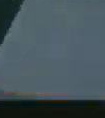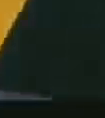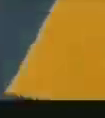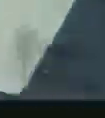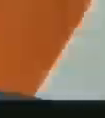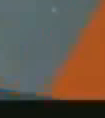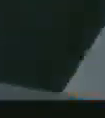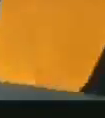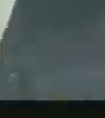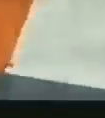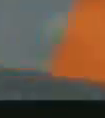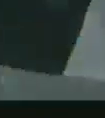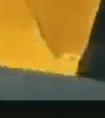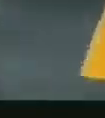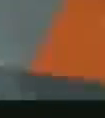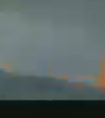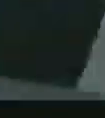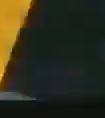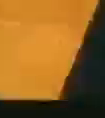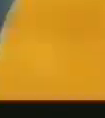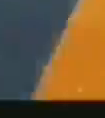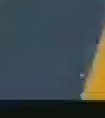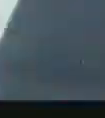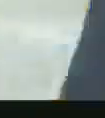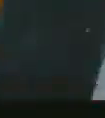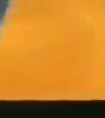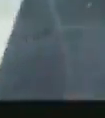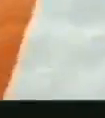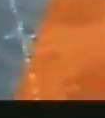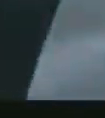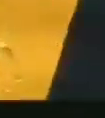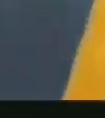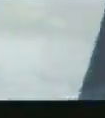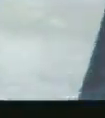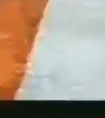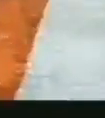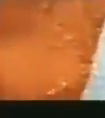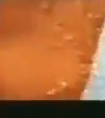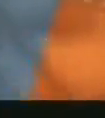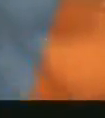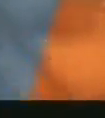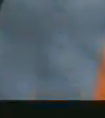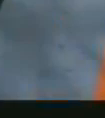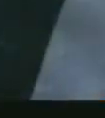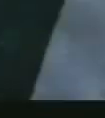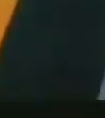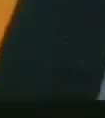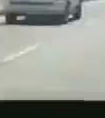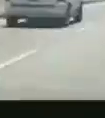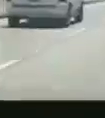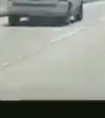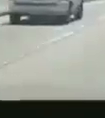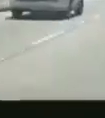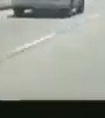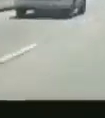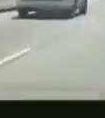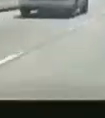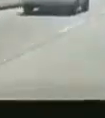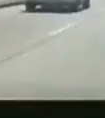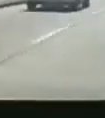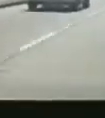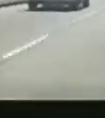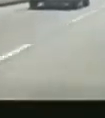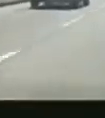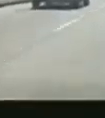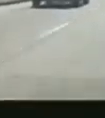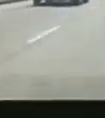a los cuadros a la obra individual que yo hago pero esta es la obra que es para todos los ojos del mundo por